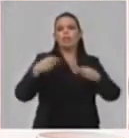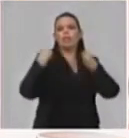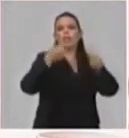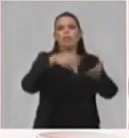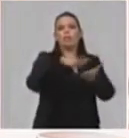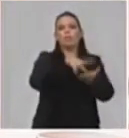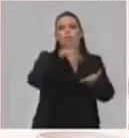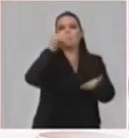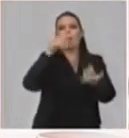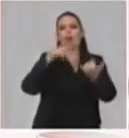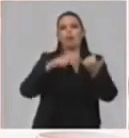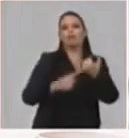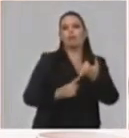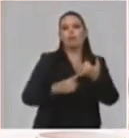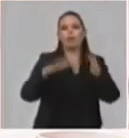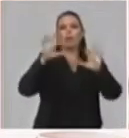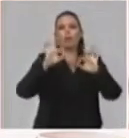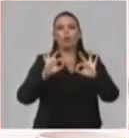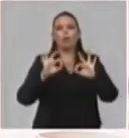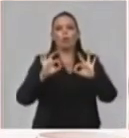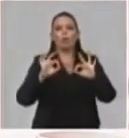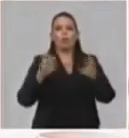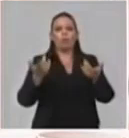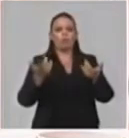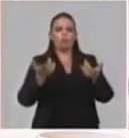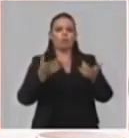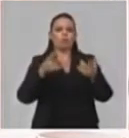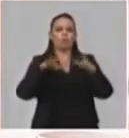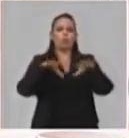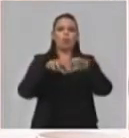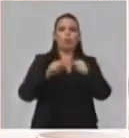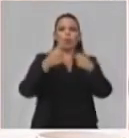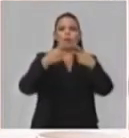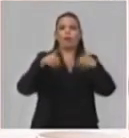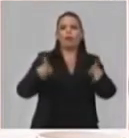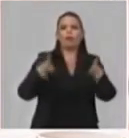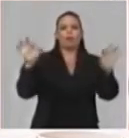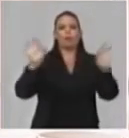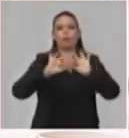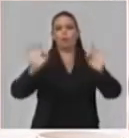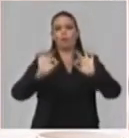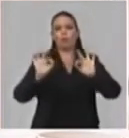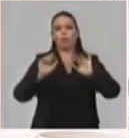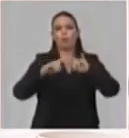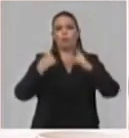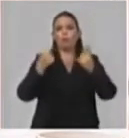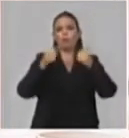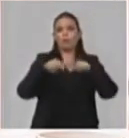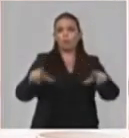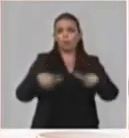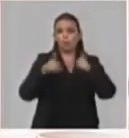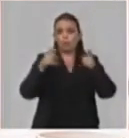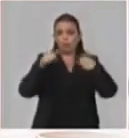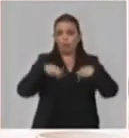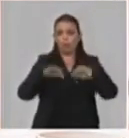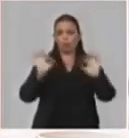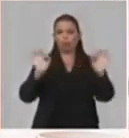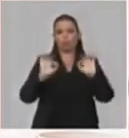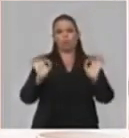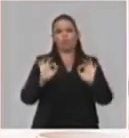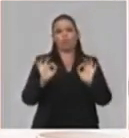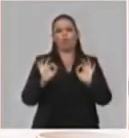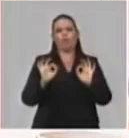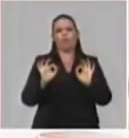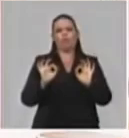Nosotros no podemos convocar a los estudiantes, a los padres, aglomeración en las escuelas. Por lo tanto, ese es un proceso que no va a tener ninguna dificultad y